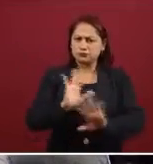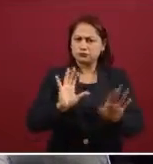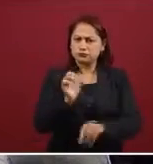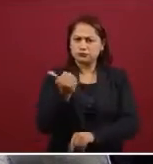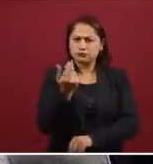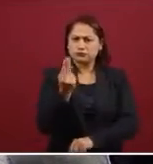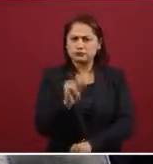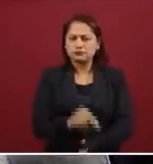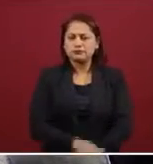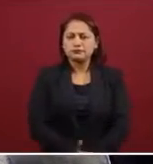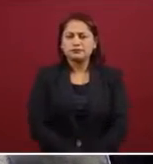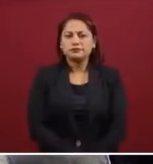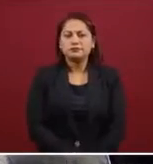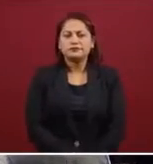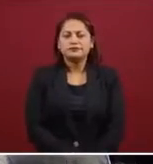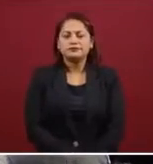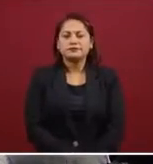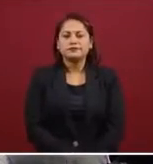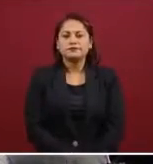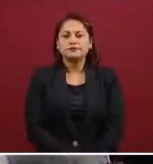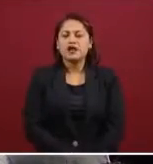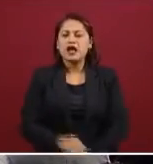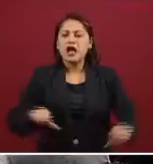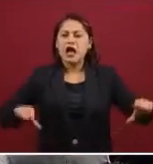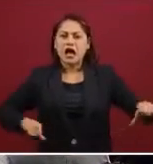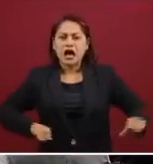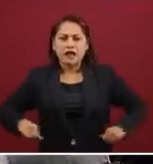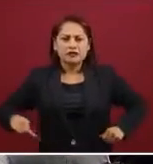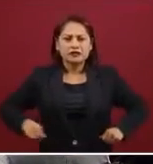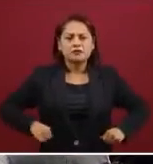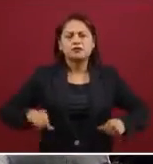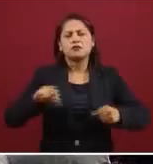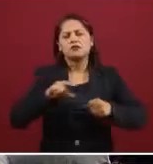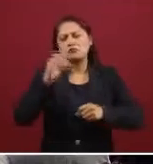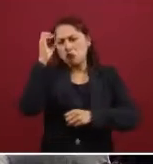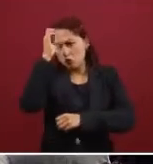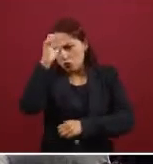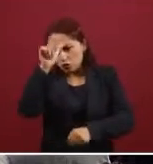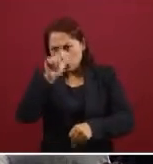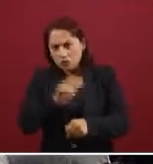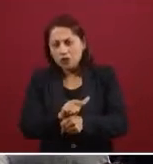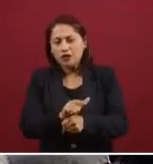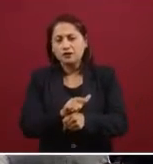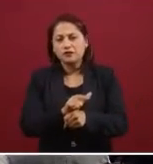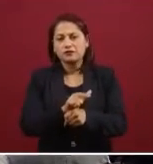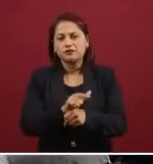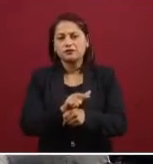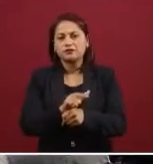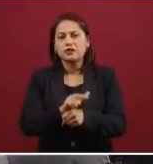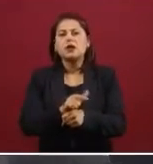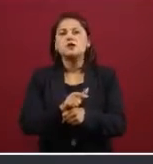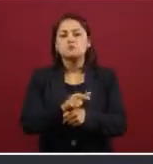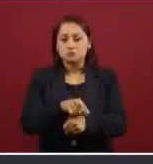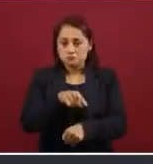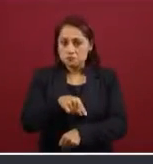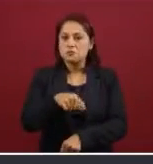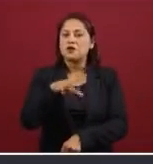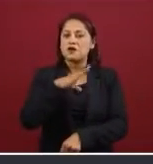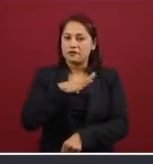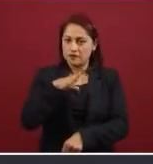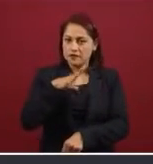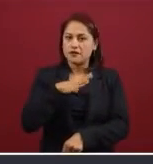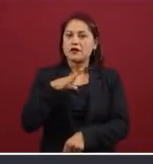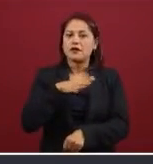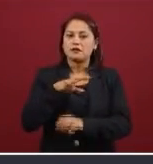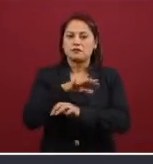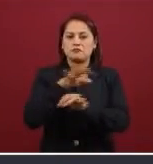Entonces, se van a hacer una serie de acciones que son culturales e incluso en el caso va a haber tecnologías, va a haber unos laboratorios de tecnología